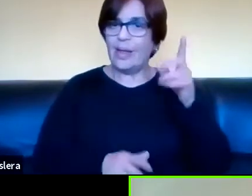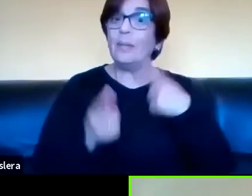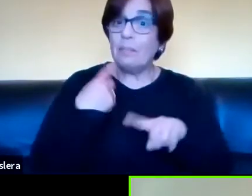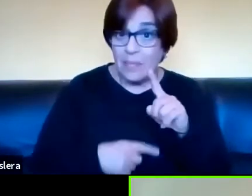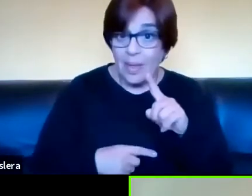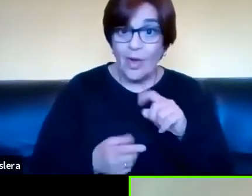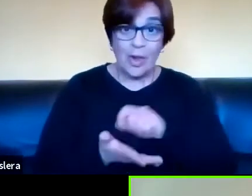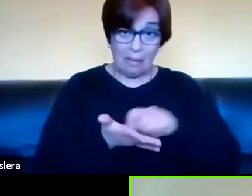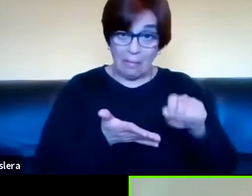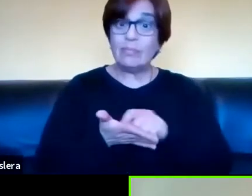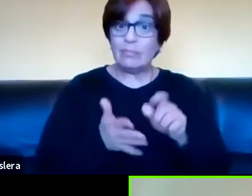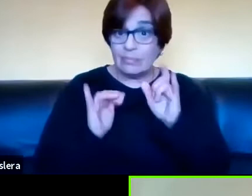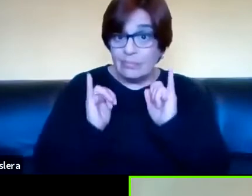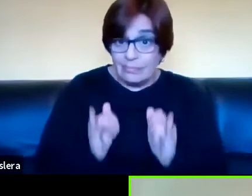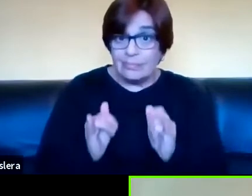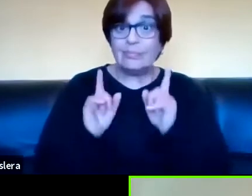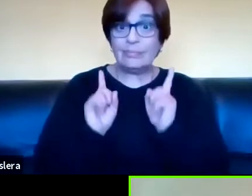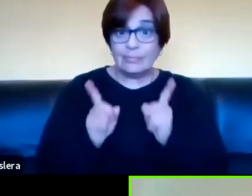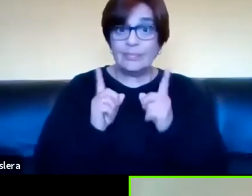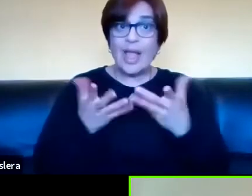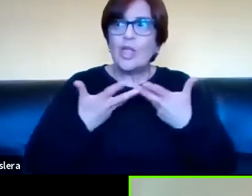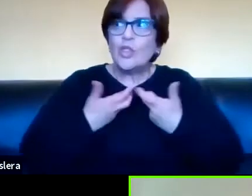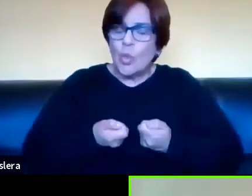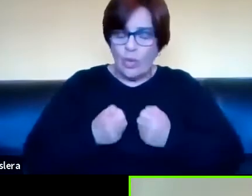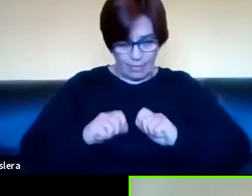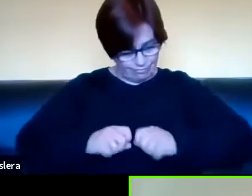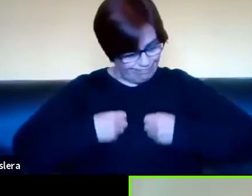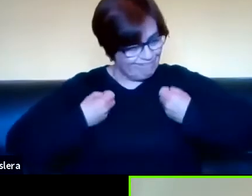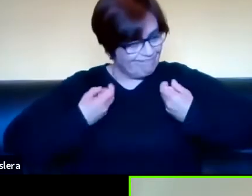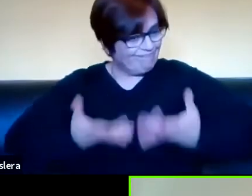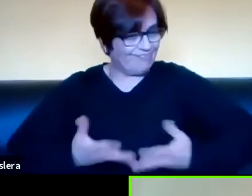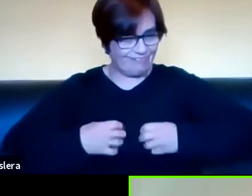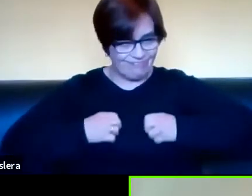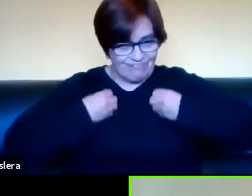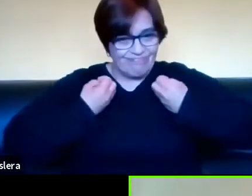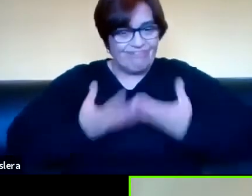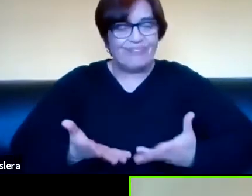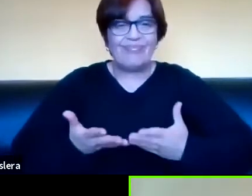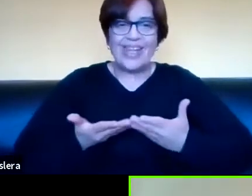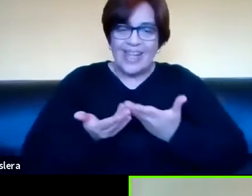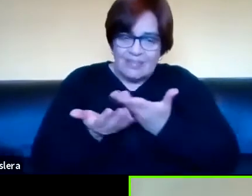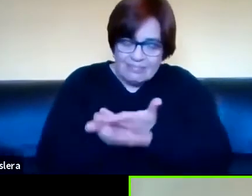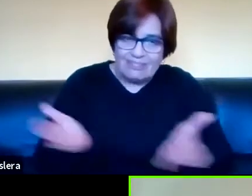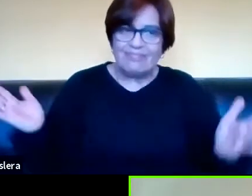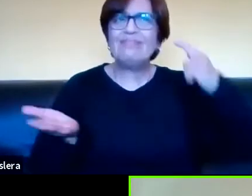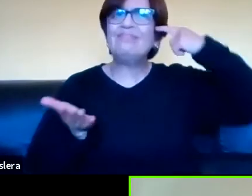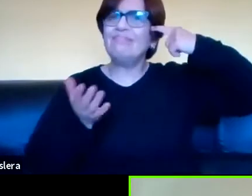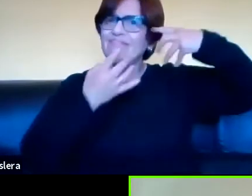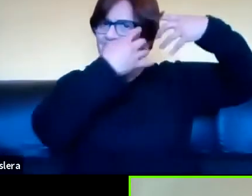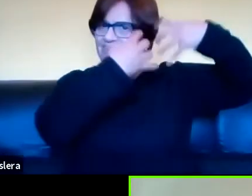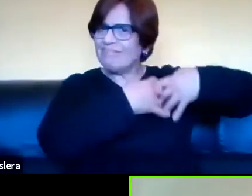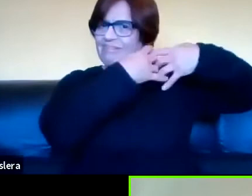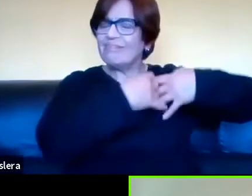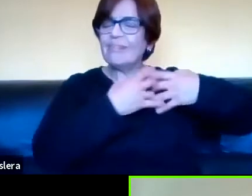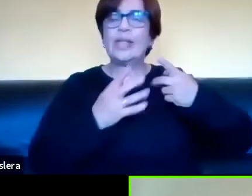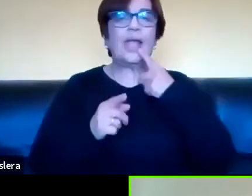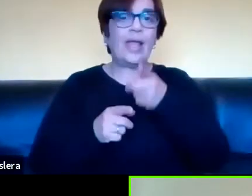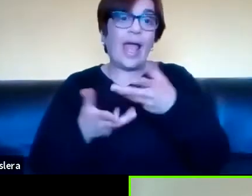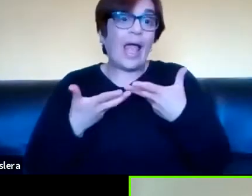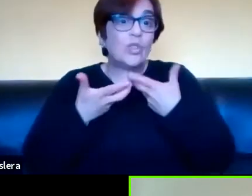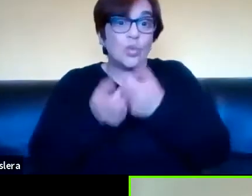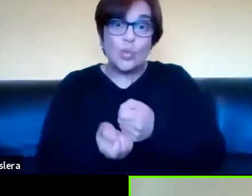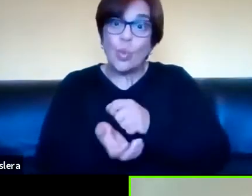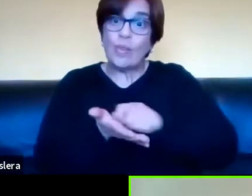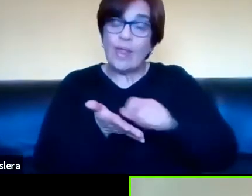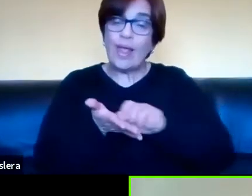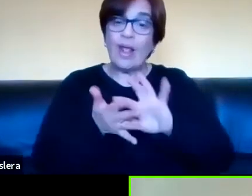para poner afuera lo que uno está pensando, entonces es un instrumento, es una herramienta que promueve los